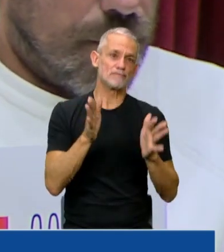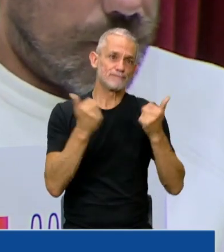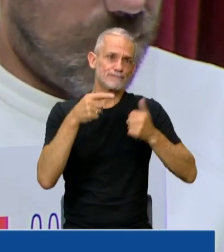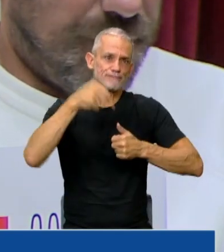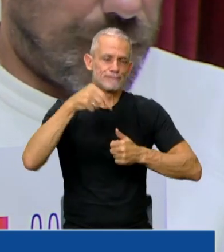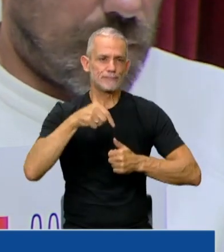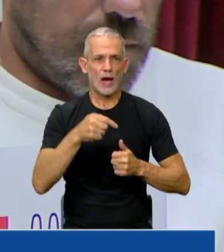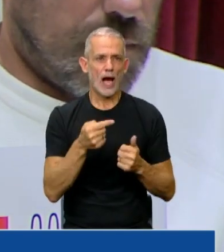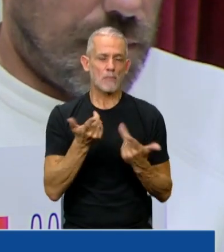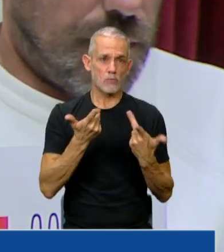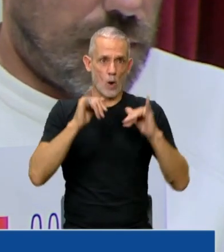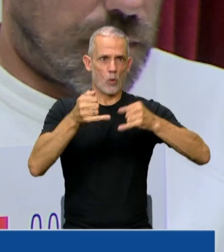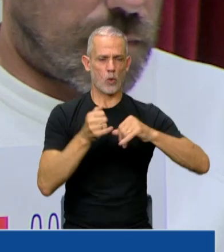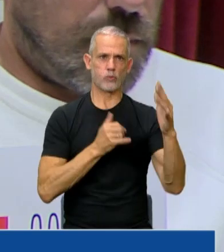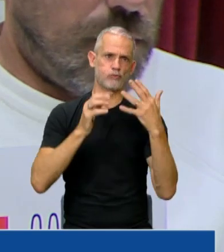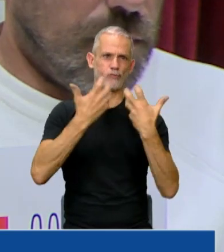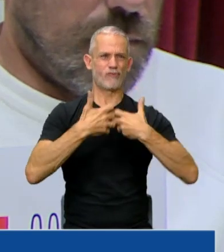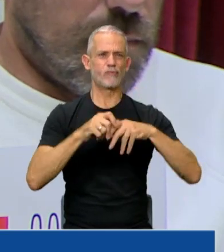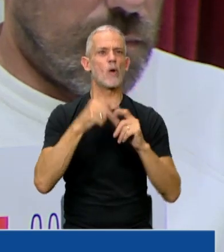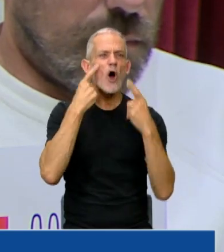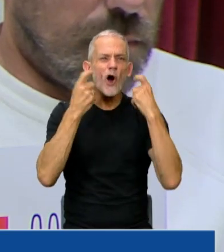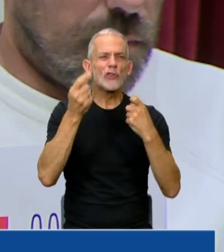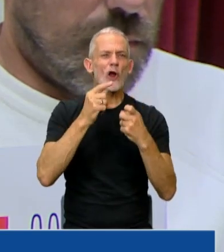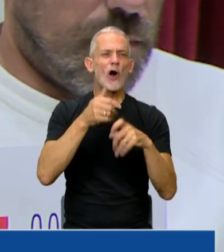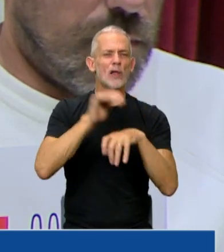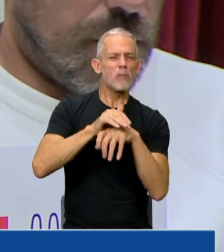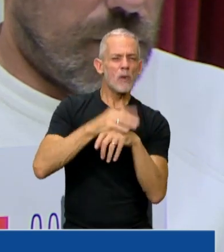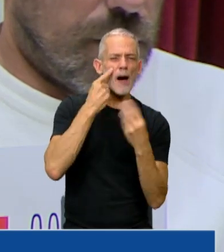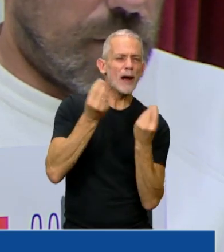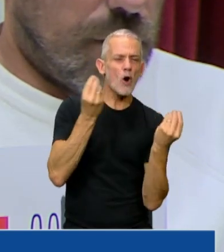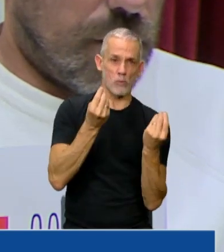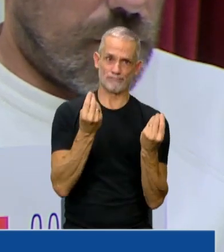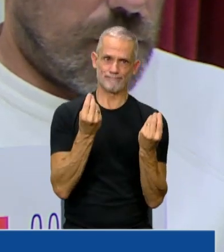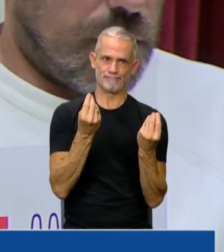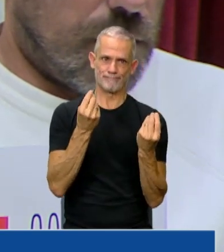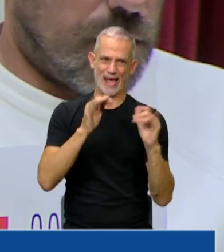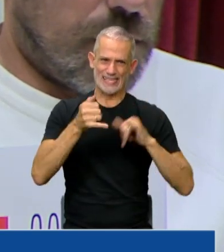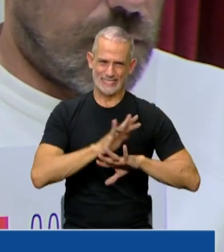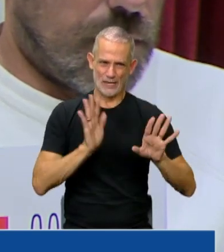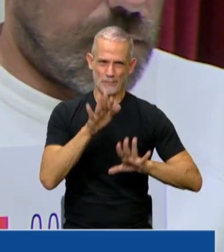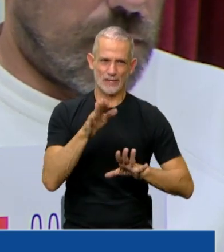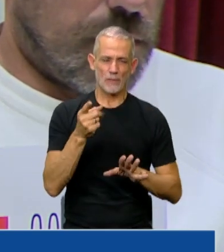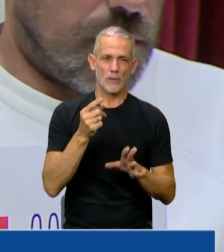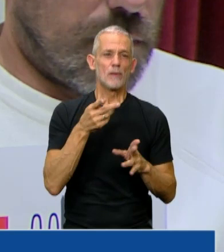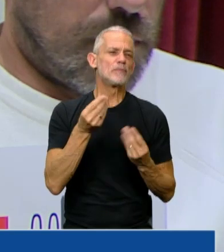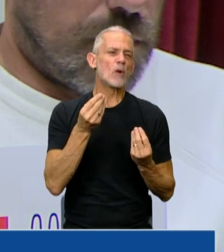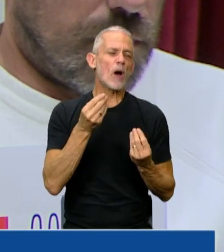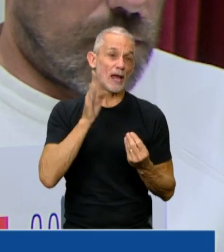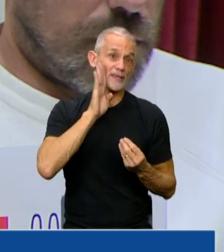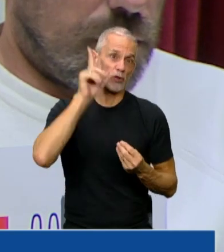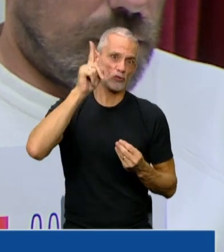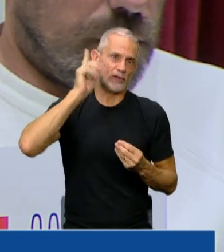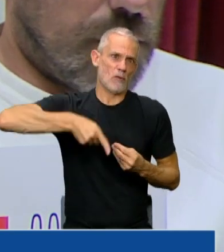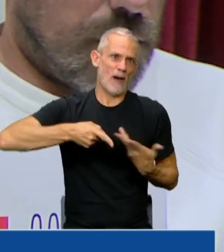se acepta este mecanismo de control, de tutelaje, que bajo el dominio de Estados